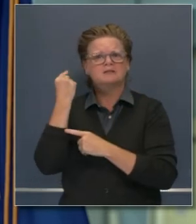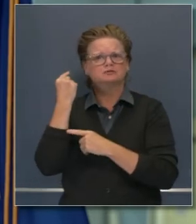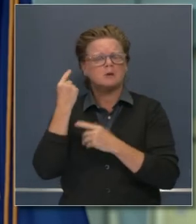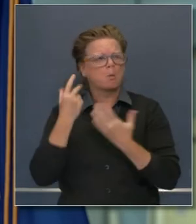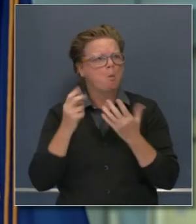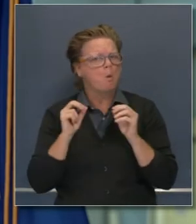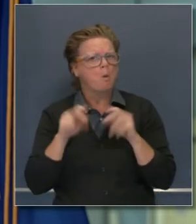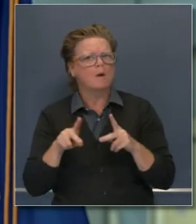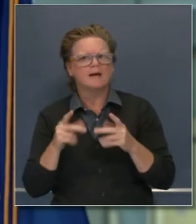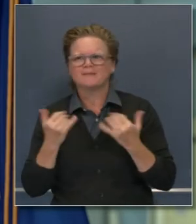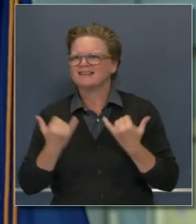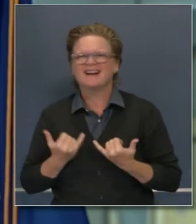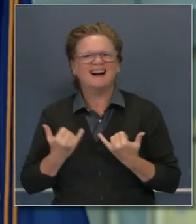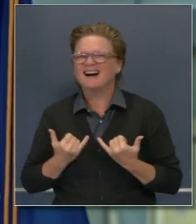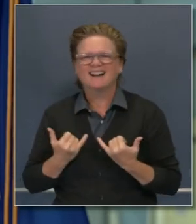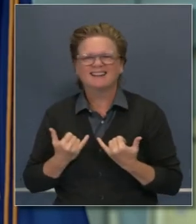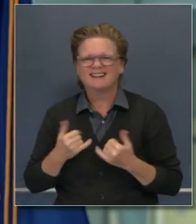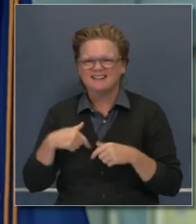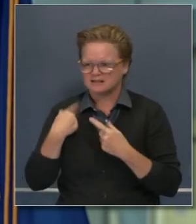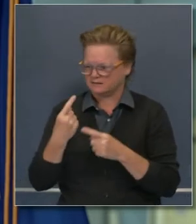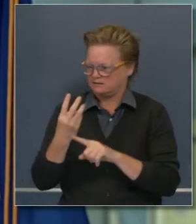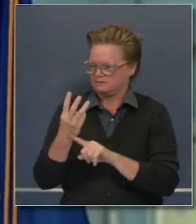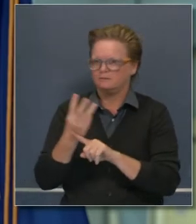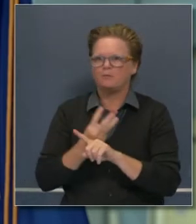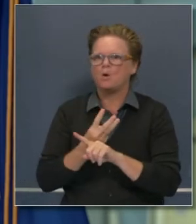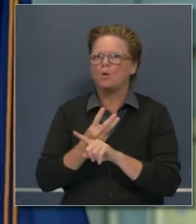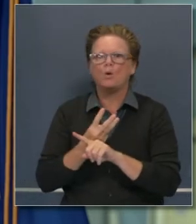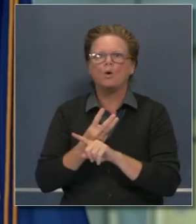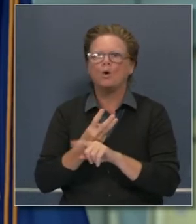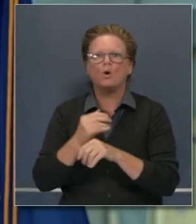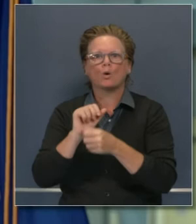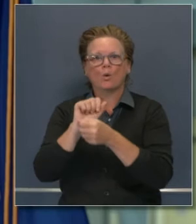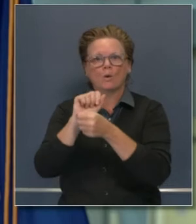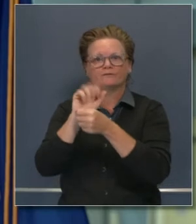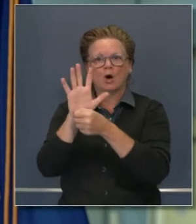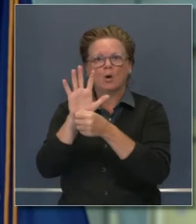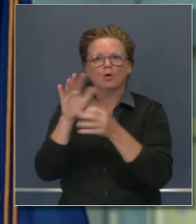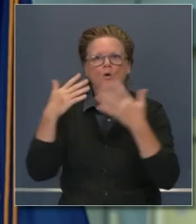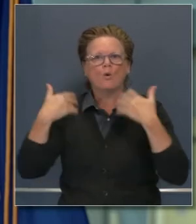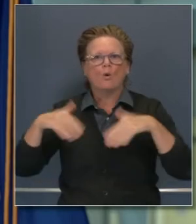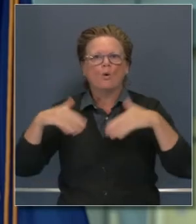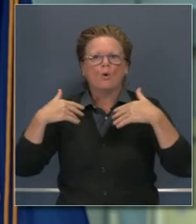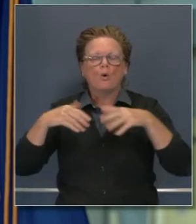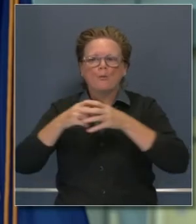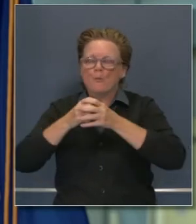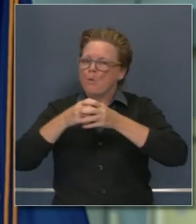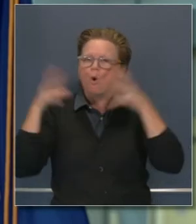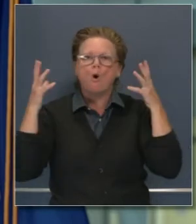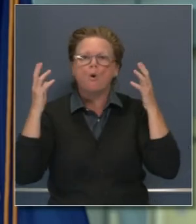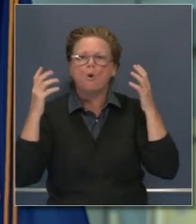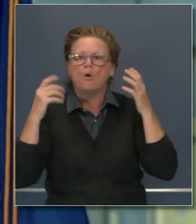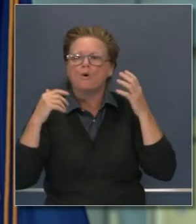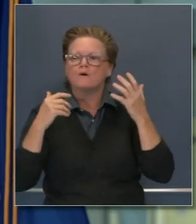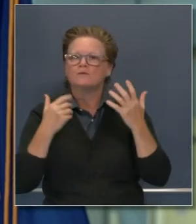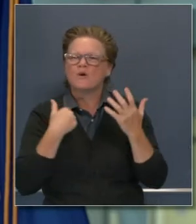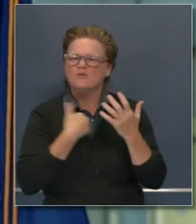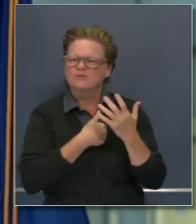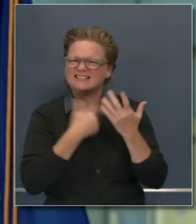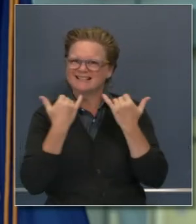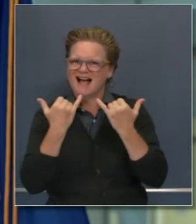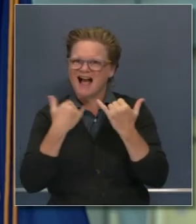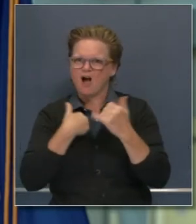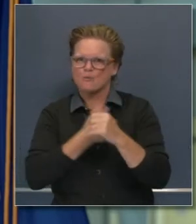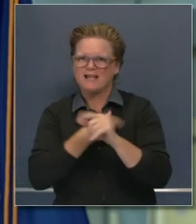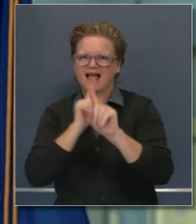base al volumen y la experiencia que hemos tenido en los últimos seis meses. Para responder a su pregunta, estamos comprometidos a plazo